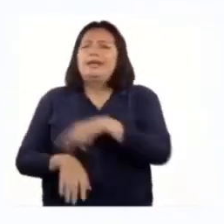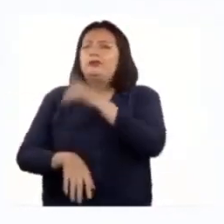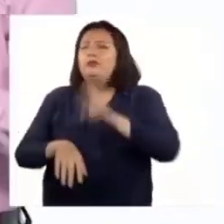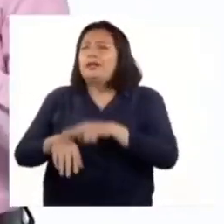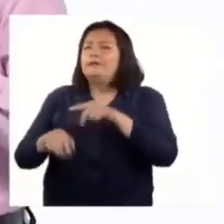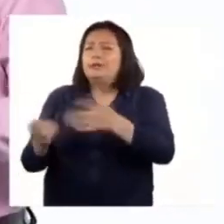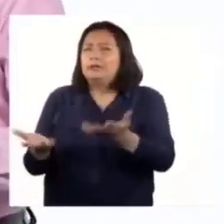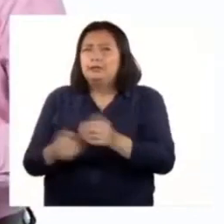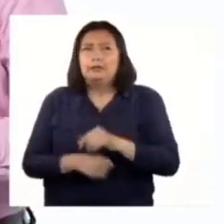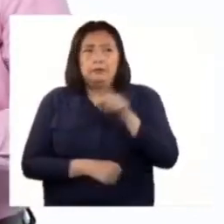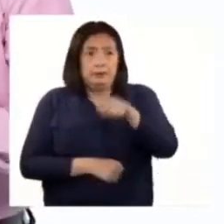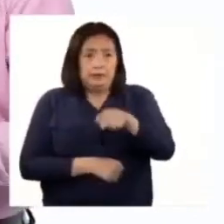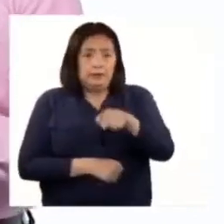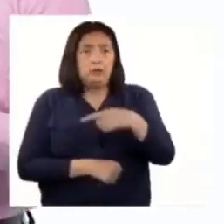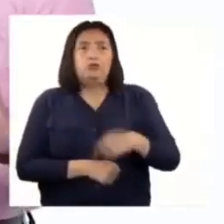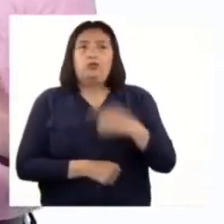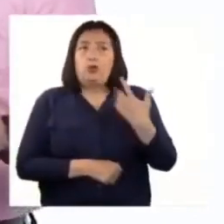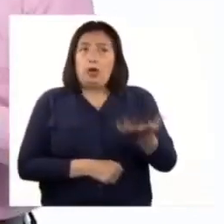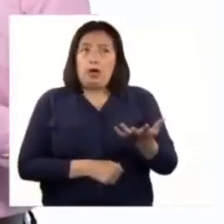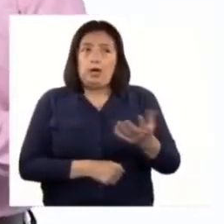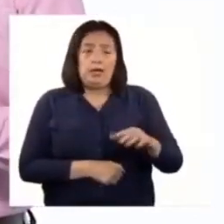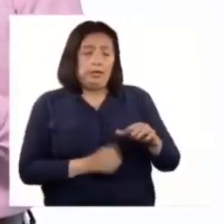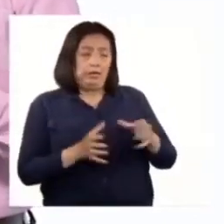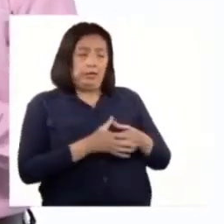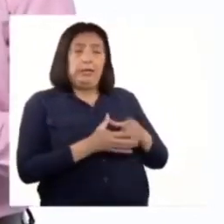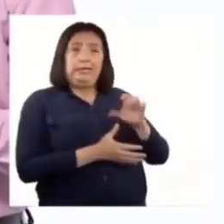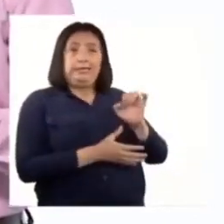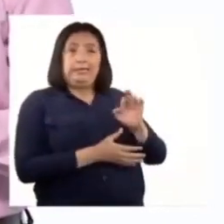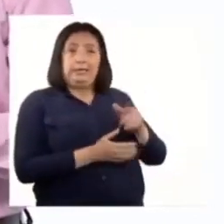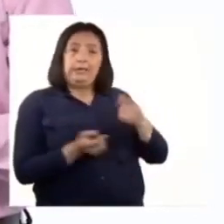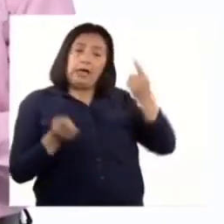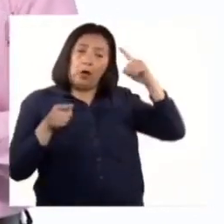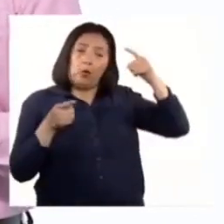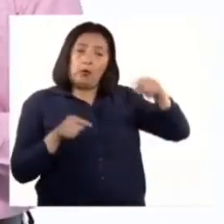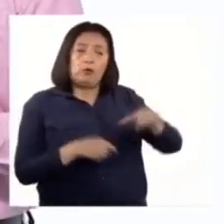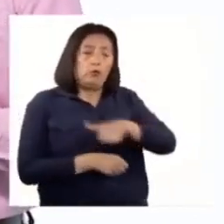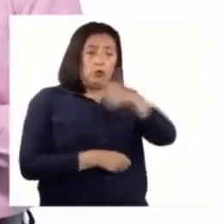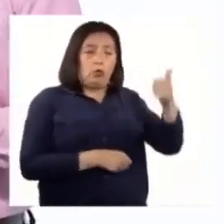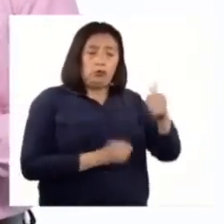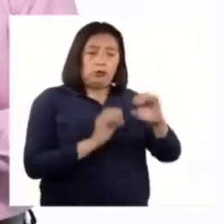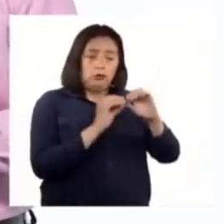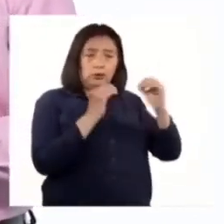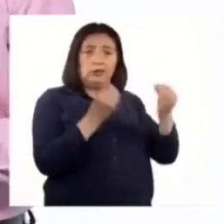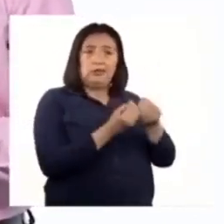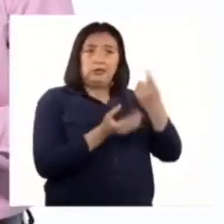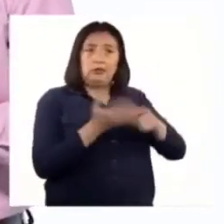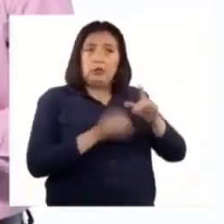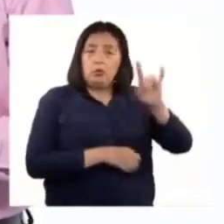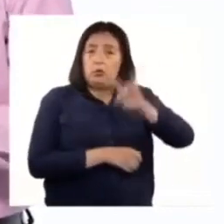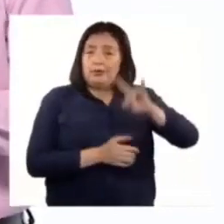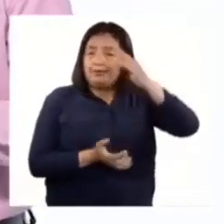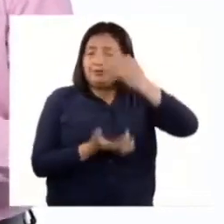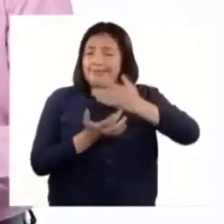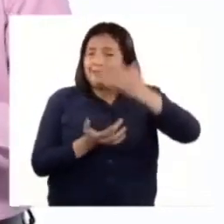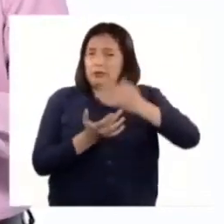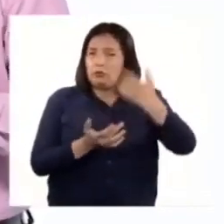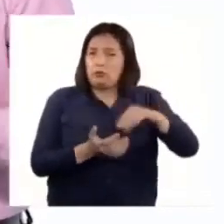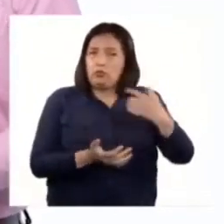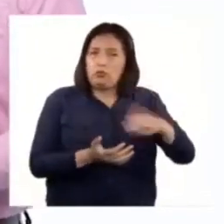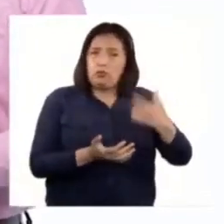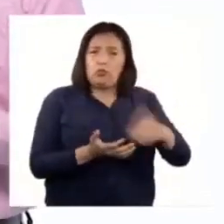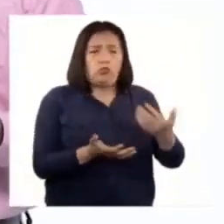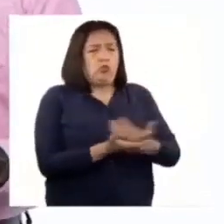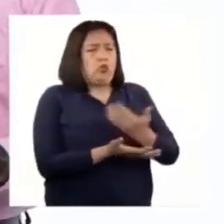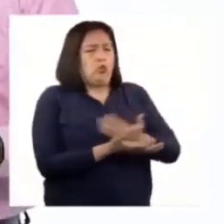naturales. B. esto, el CERNAN, en convenio con otras instituciones, hace uso de tecnología muy